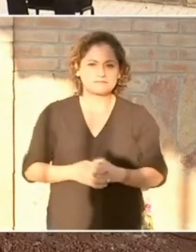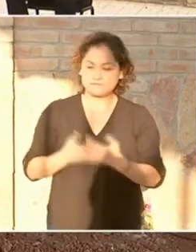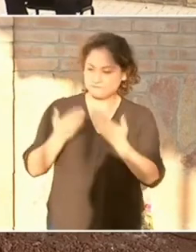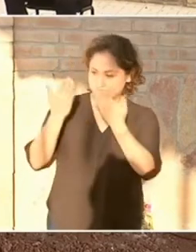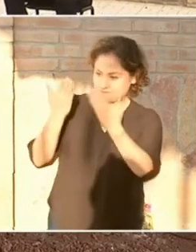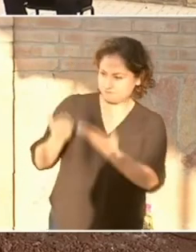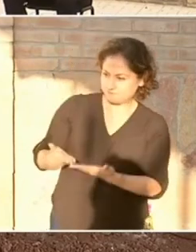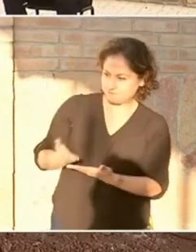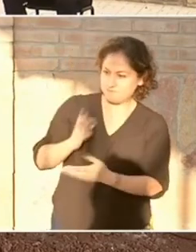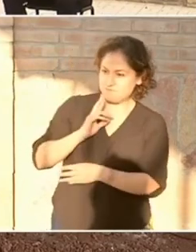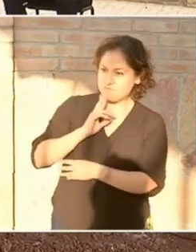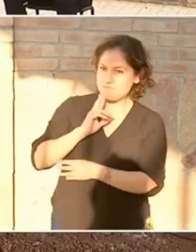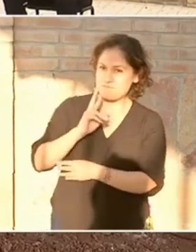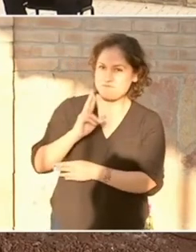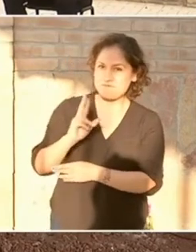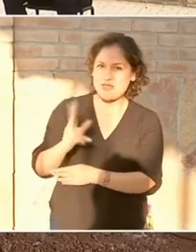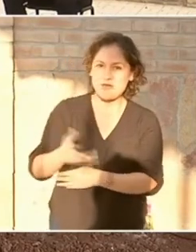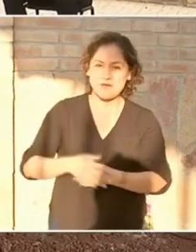mejor,